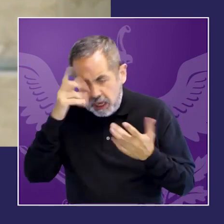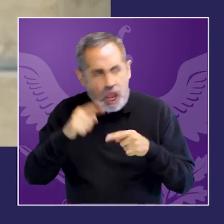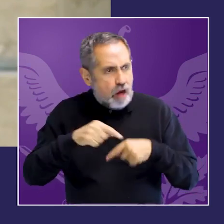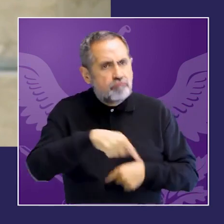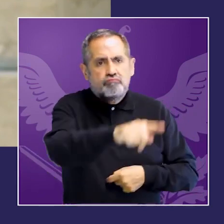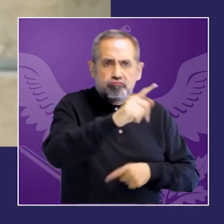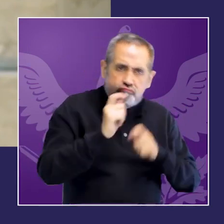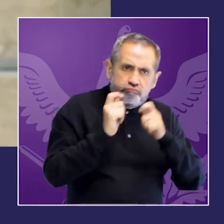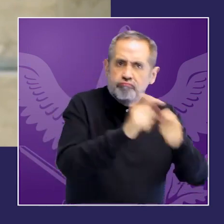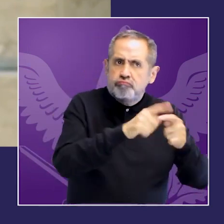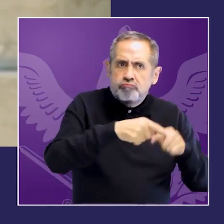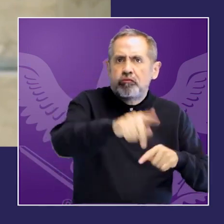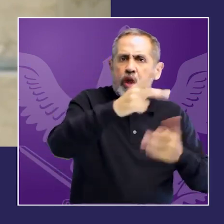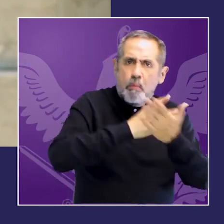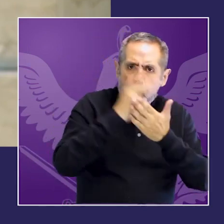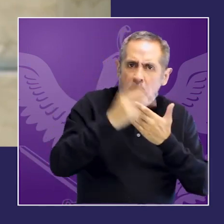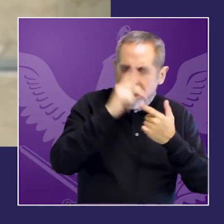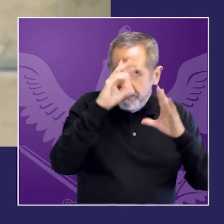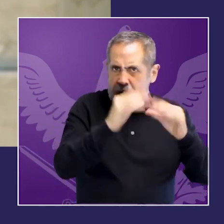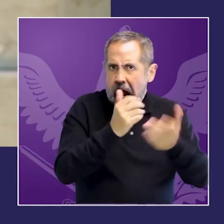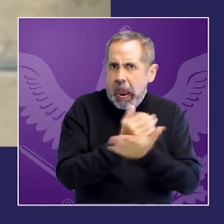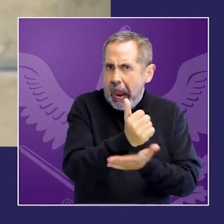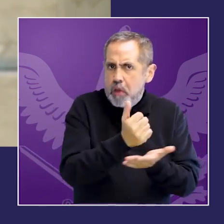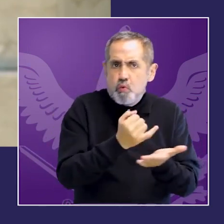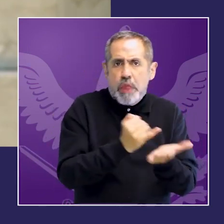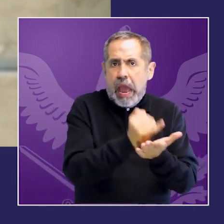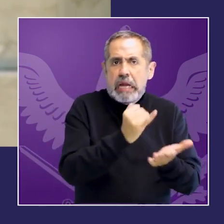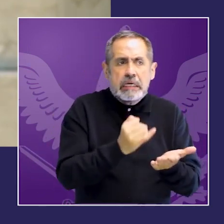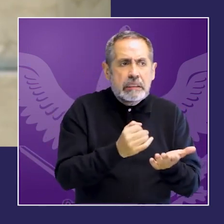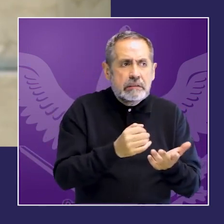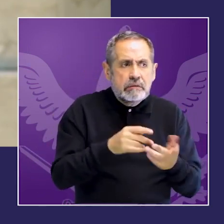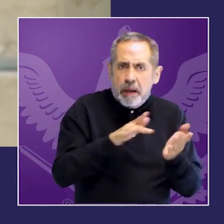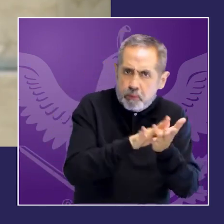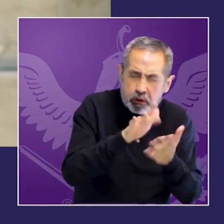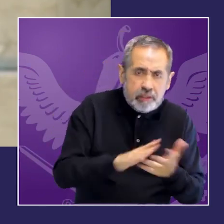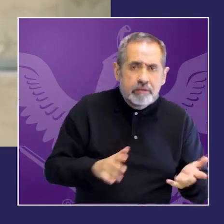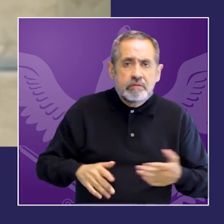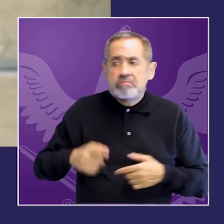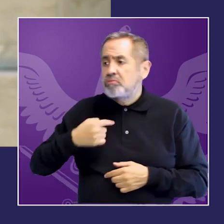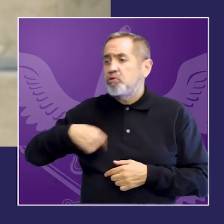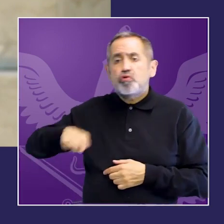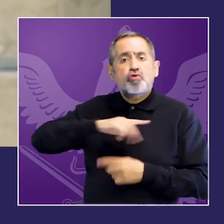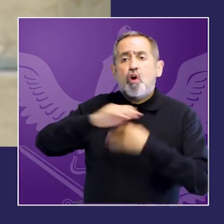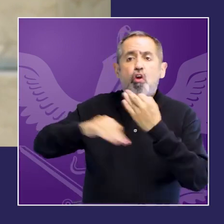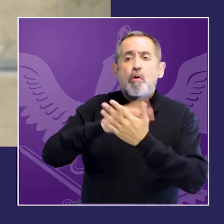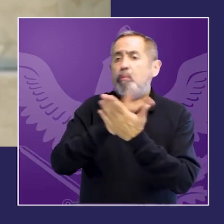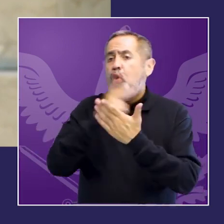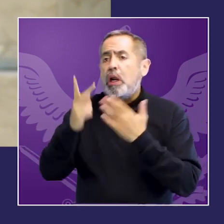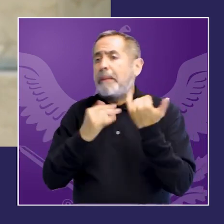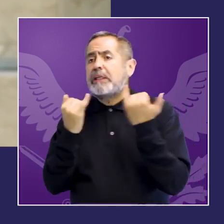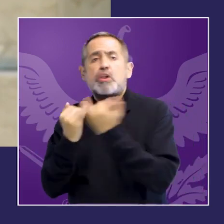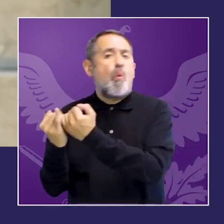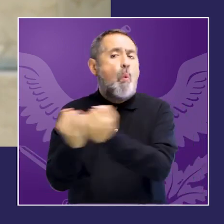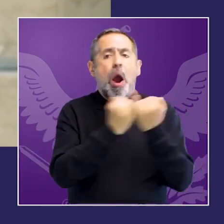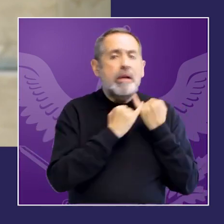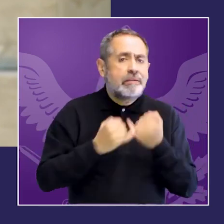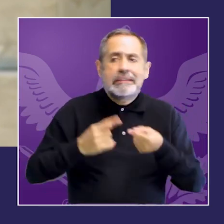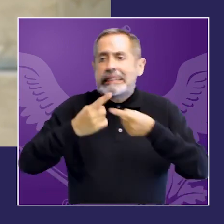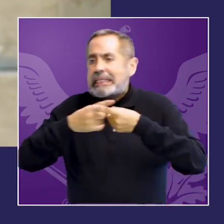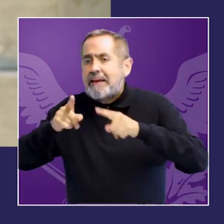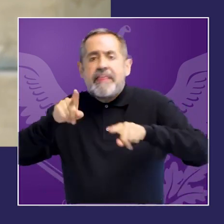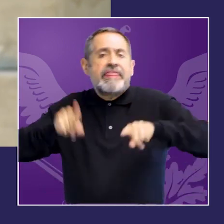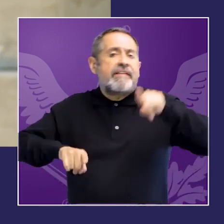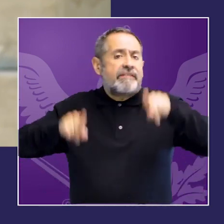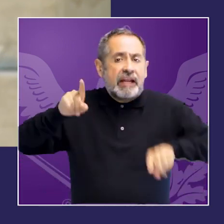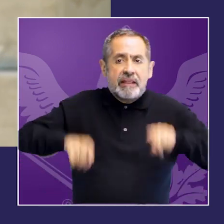veces automáticamente a las personas no todos los programas apuntan a lo mismo no hay hay distintos grados de